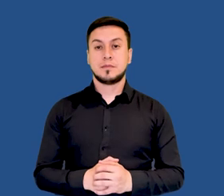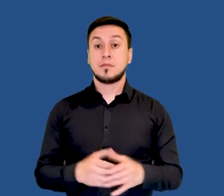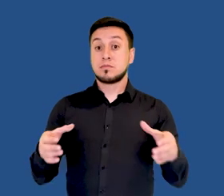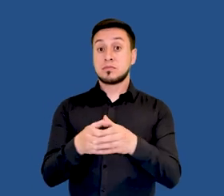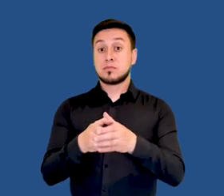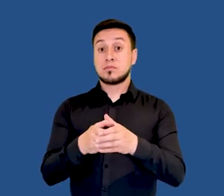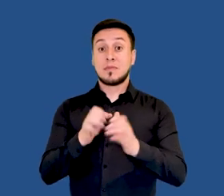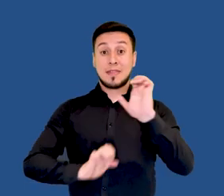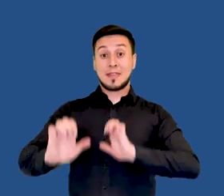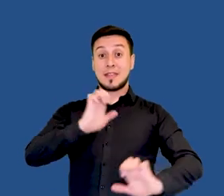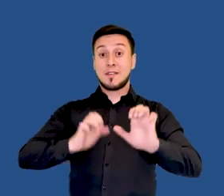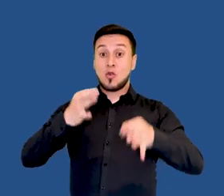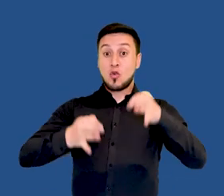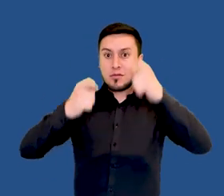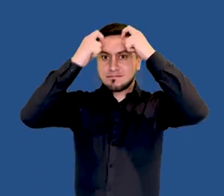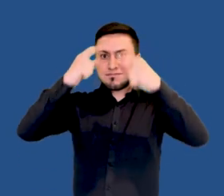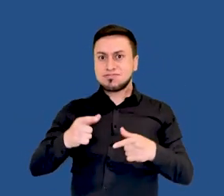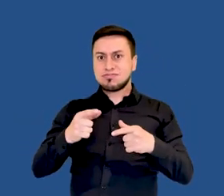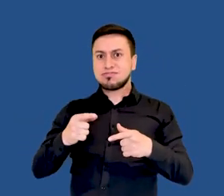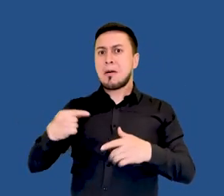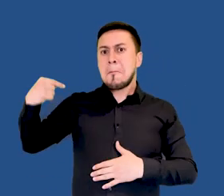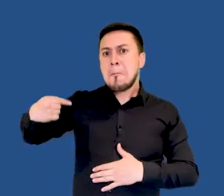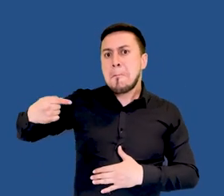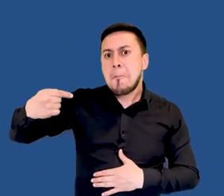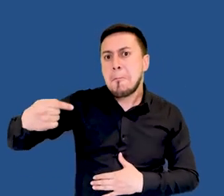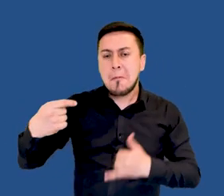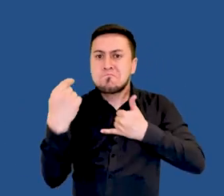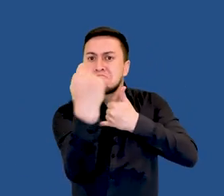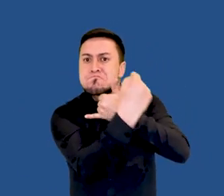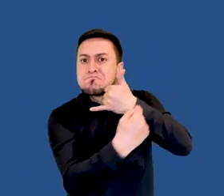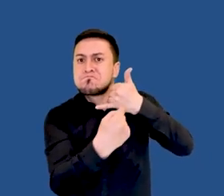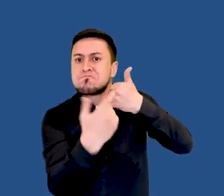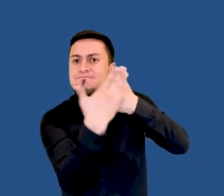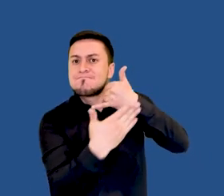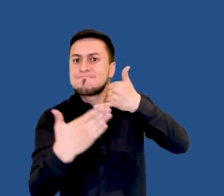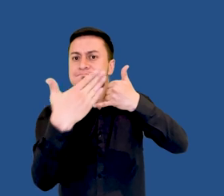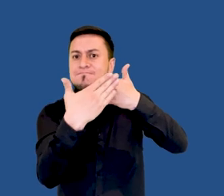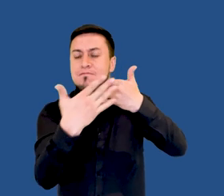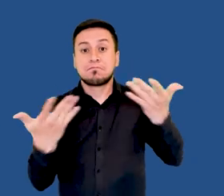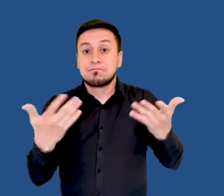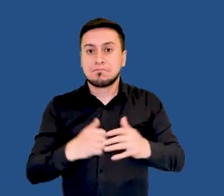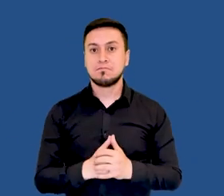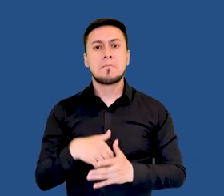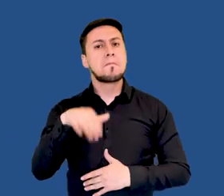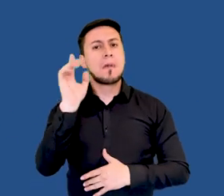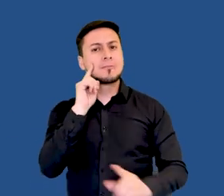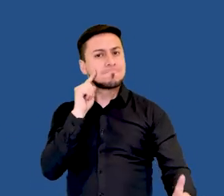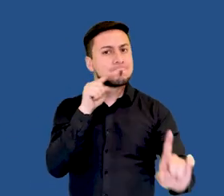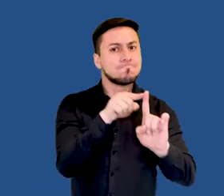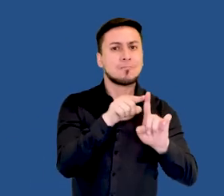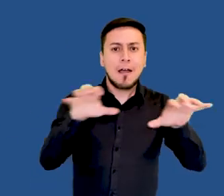La Agencia de Defensa Jurídica del Estado viene haciendo mayor presencia en los territorios. En ese sentido, hemos priorizado la